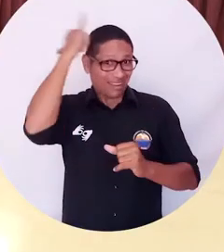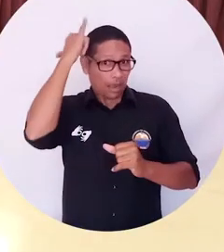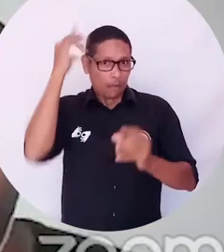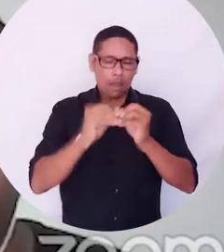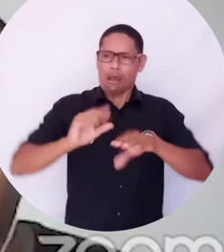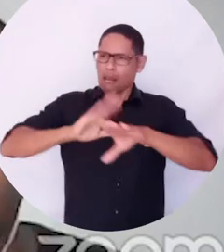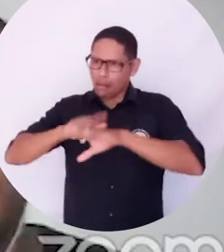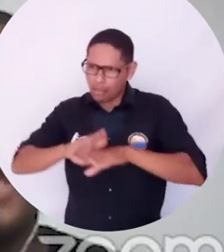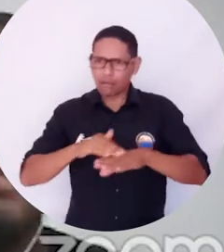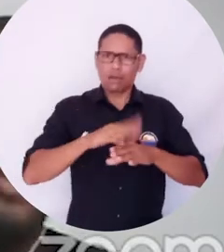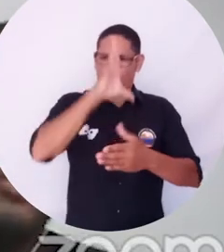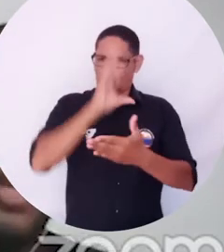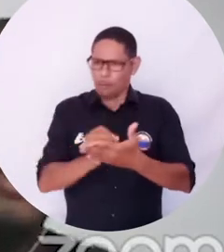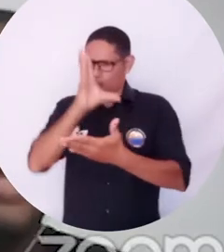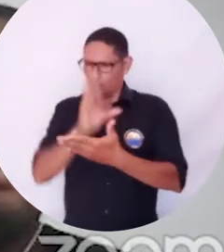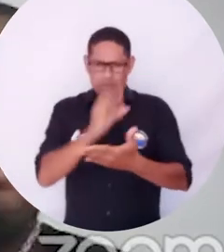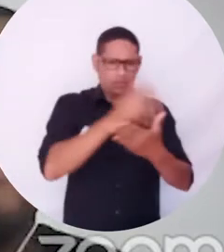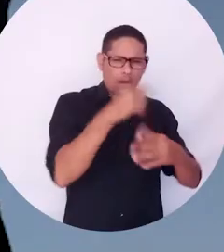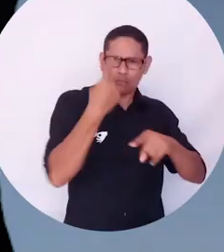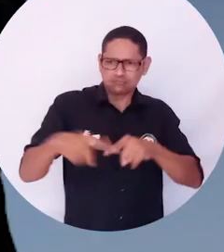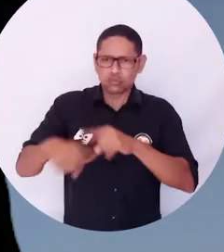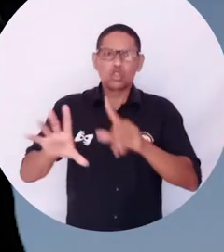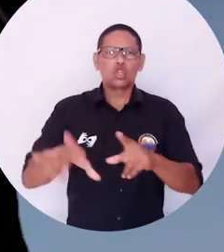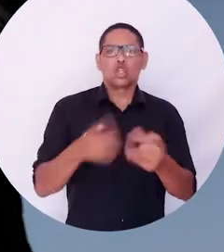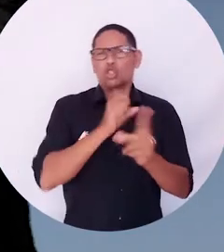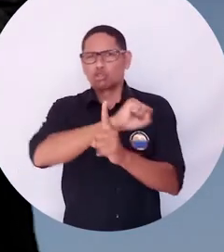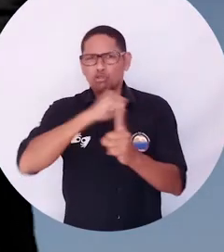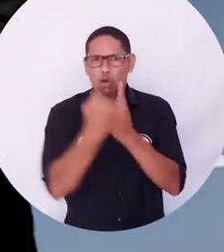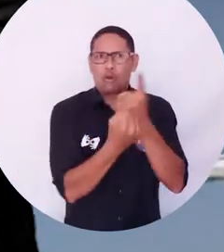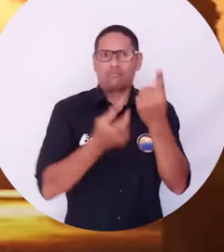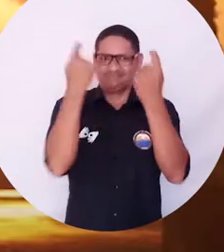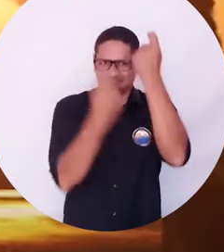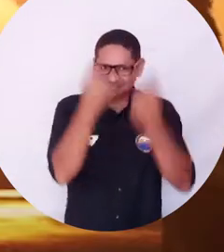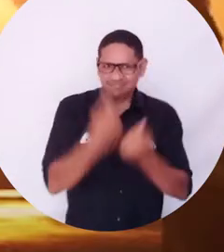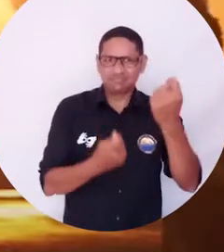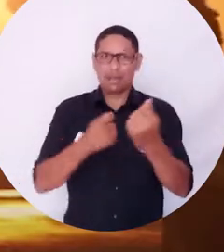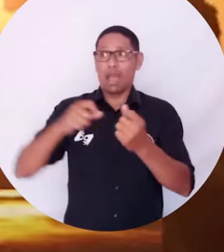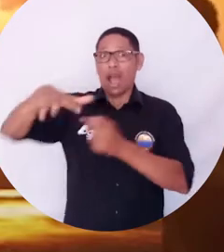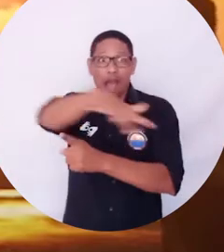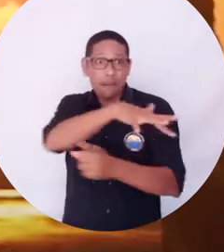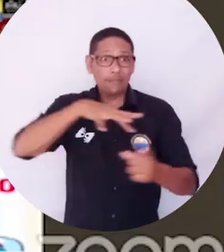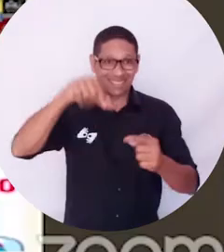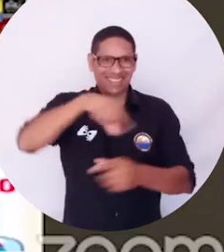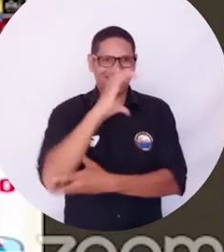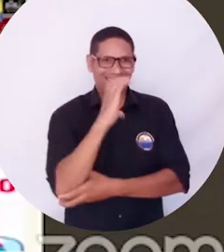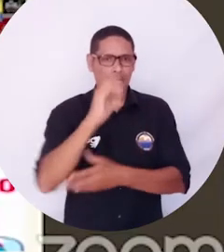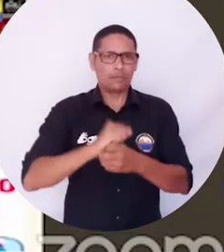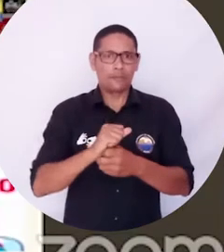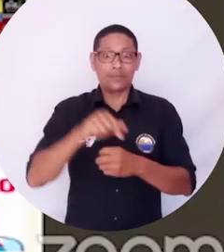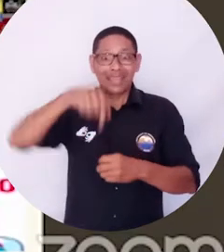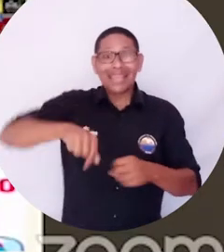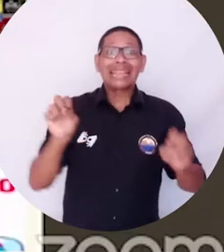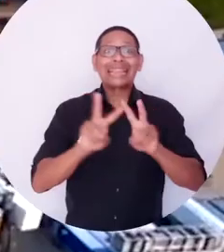han compartido diversos puntos de vista sobre asuntos socioeconómicos, ambientales y políticos de Colombia y en esta ocasión